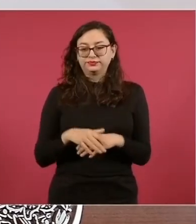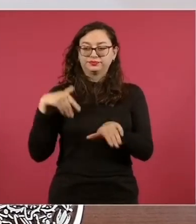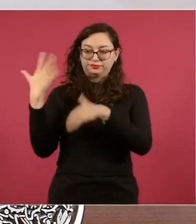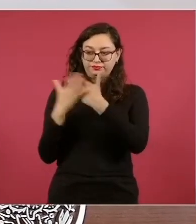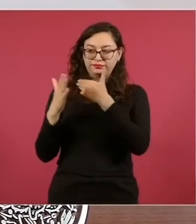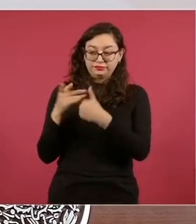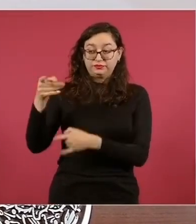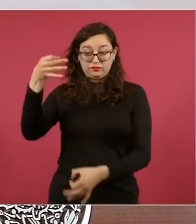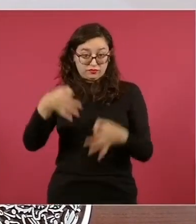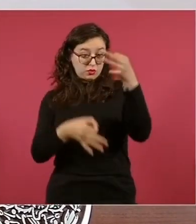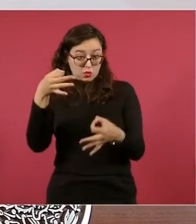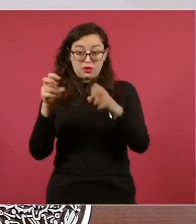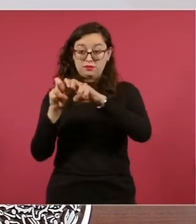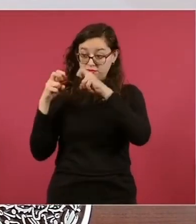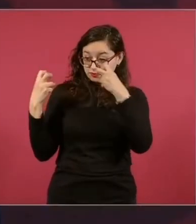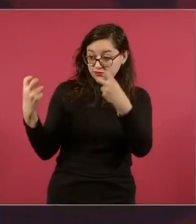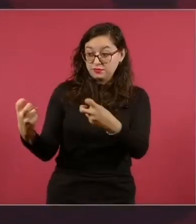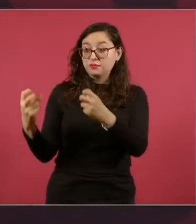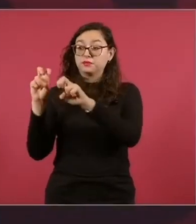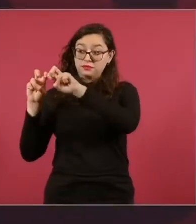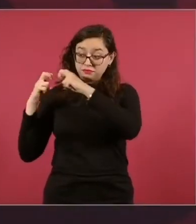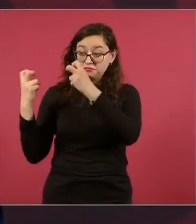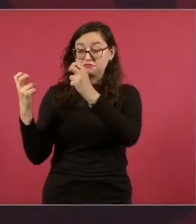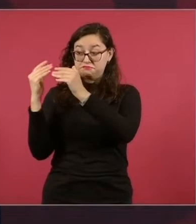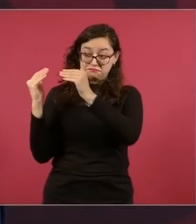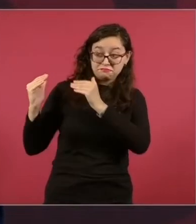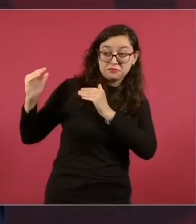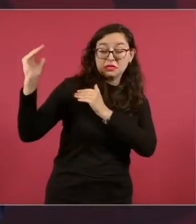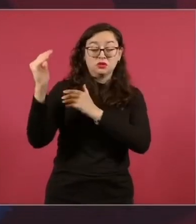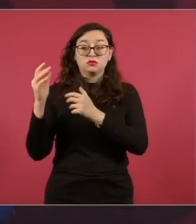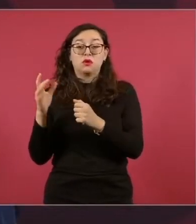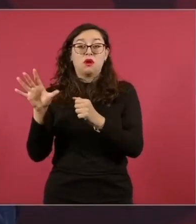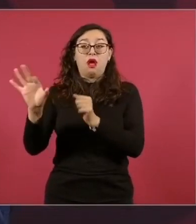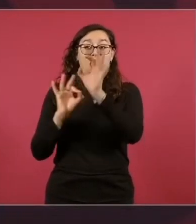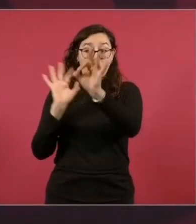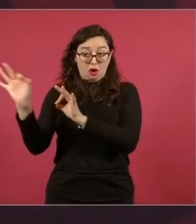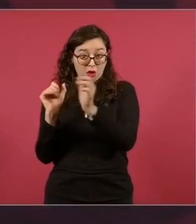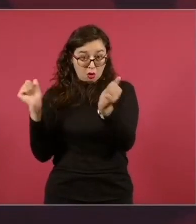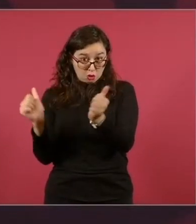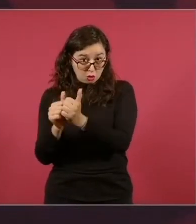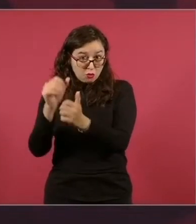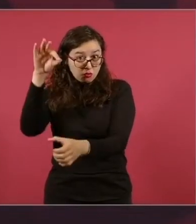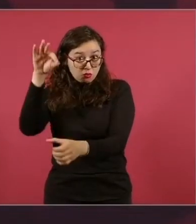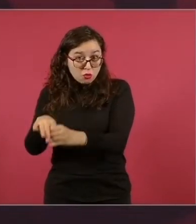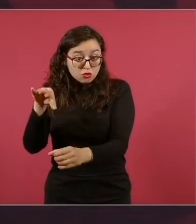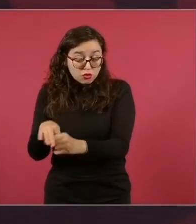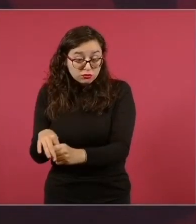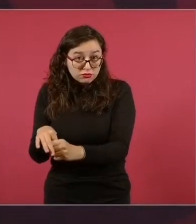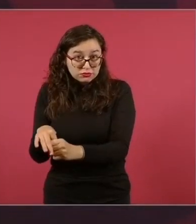elijan a los jueces, a los magistrados, a los ministros, que esa es la esencia de la reforma,